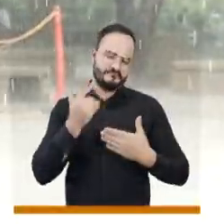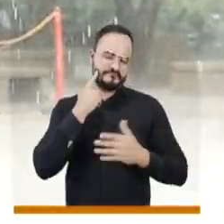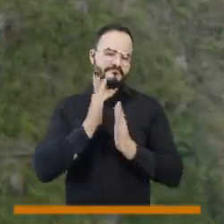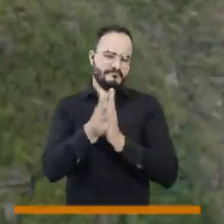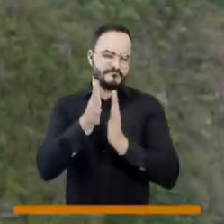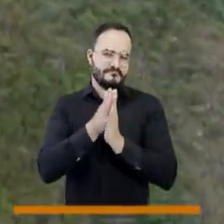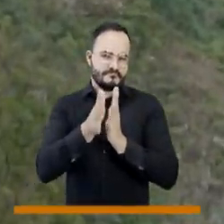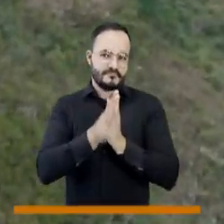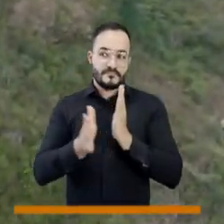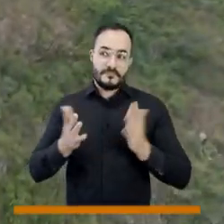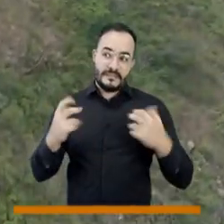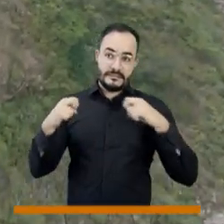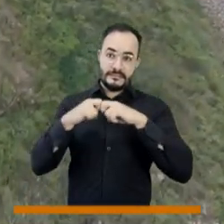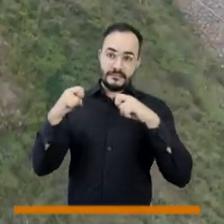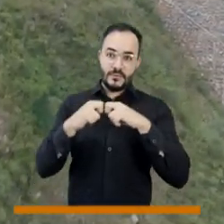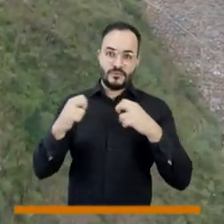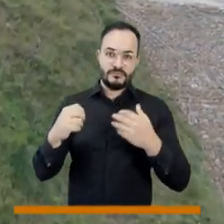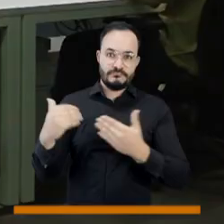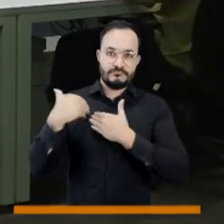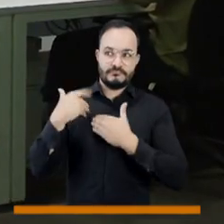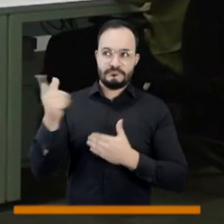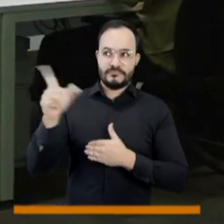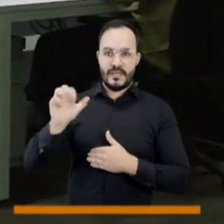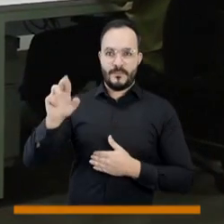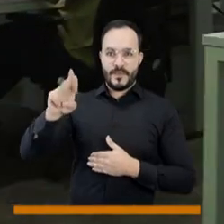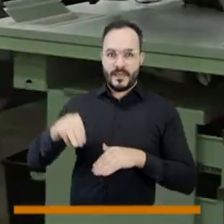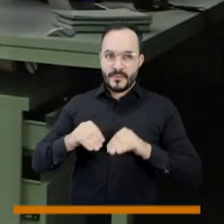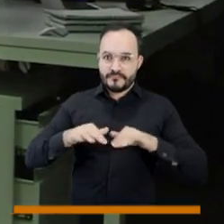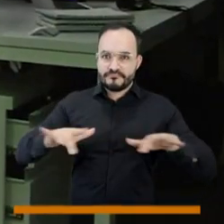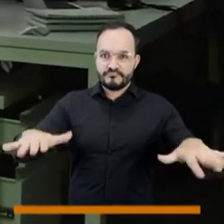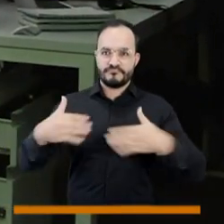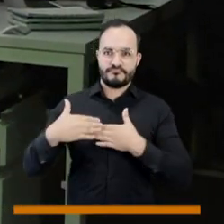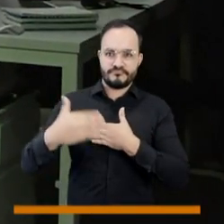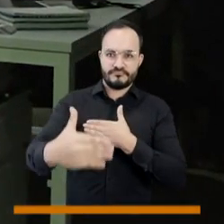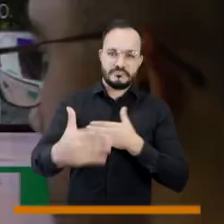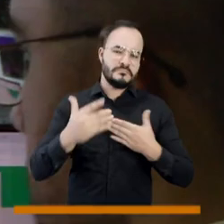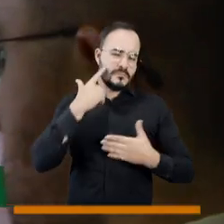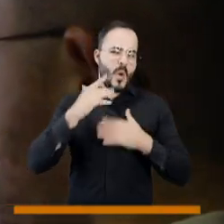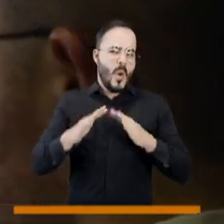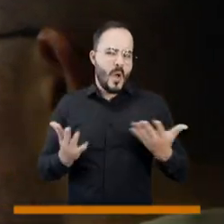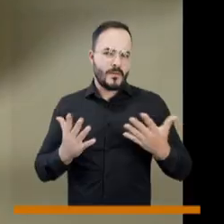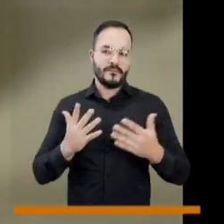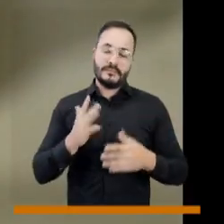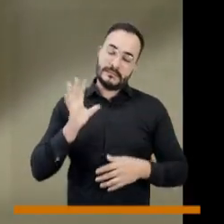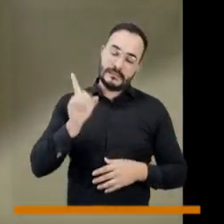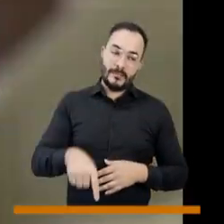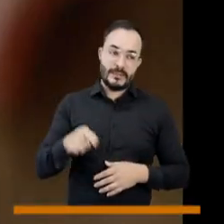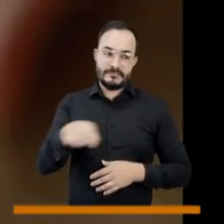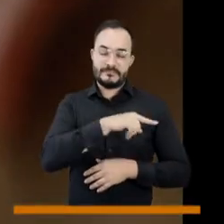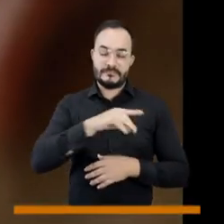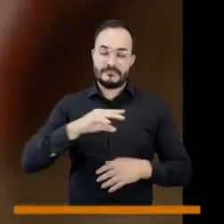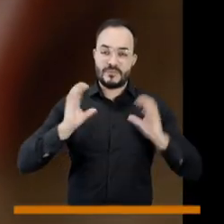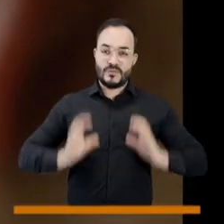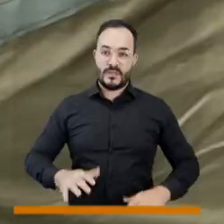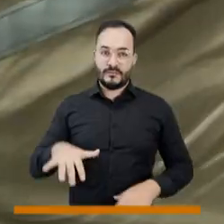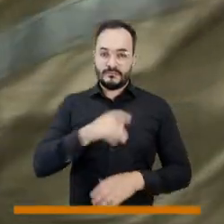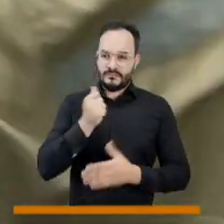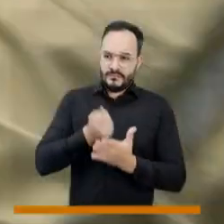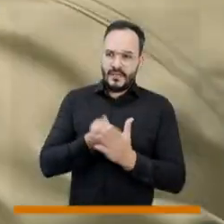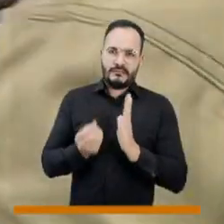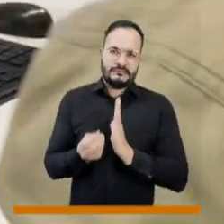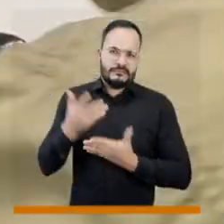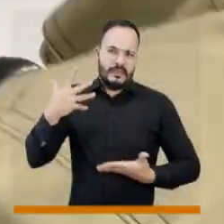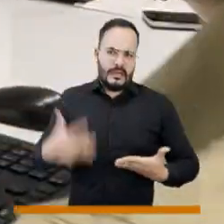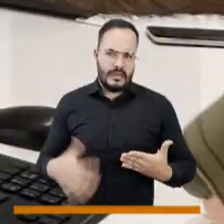significar la energía y otros componentes de las tarifas de servicios públicos, porque la factura ha sido muy dolorosa para los ciudadanos. Así es, la hemos sentido